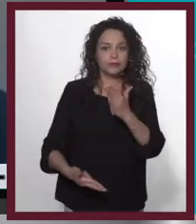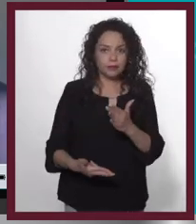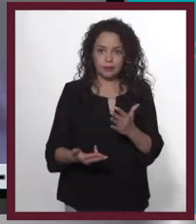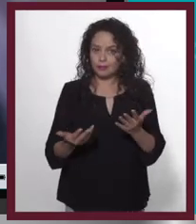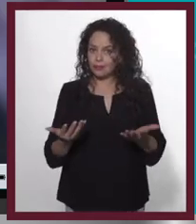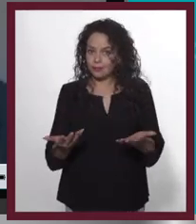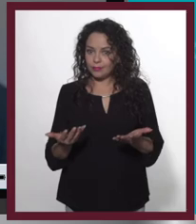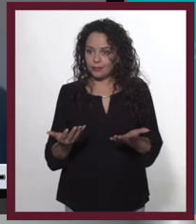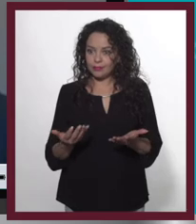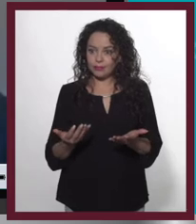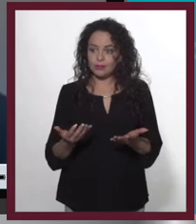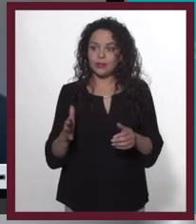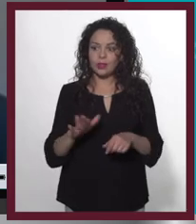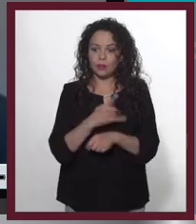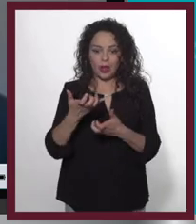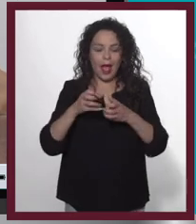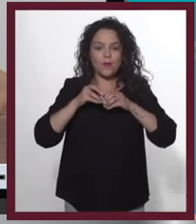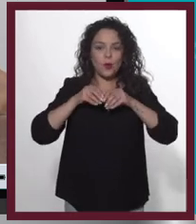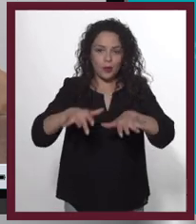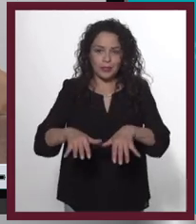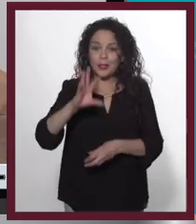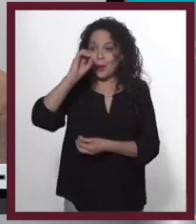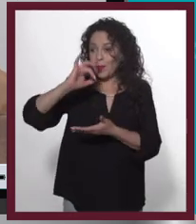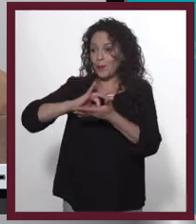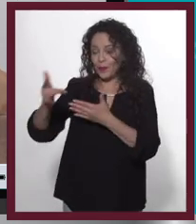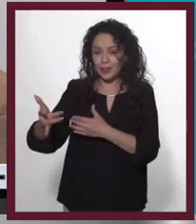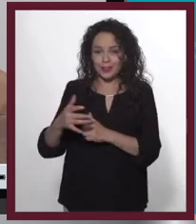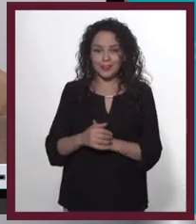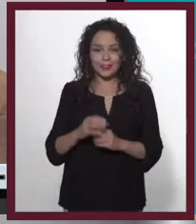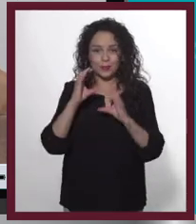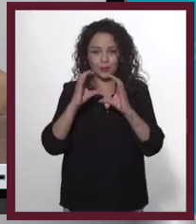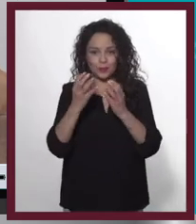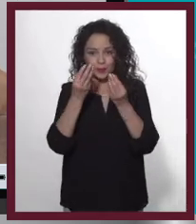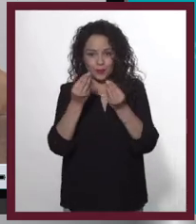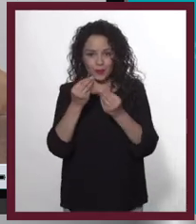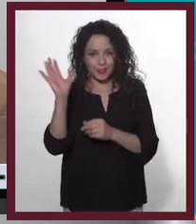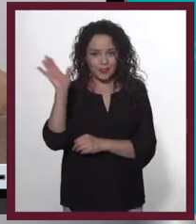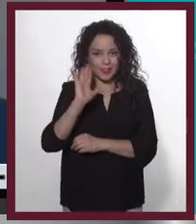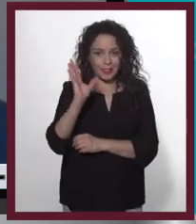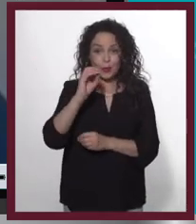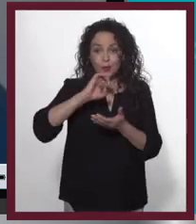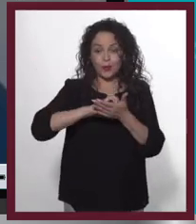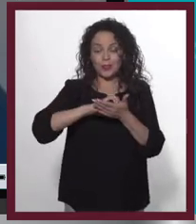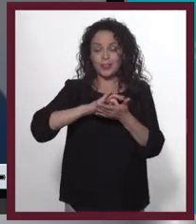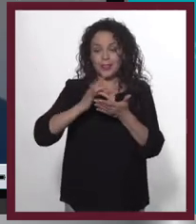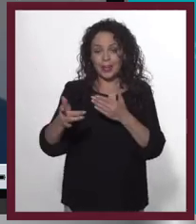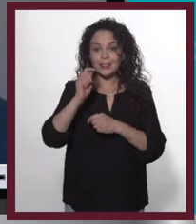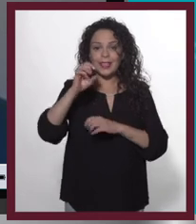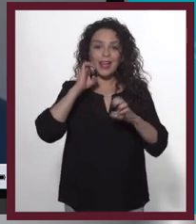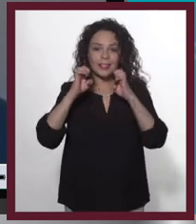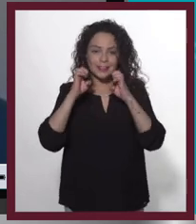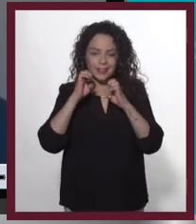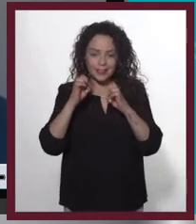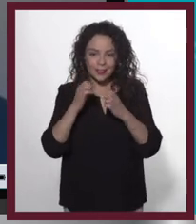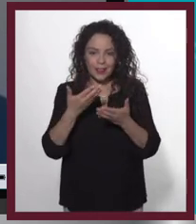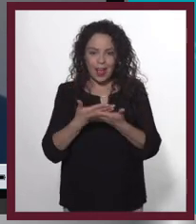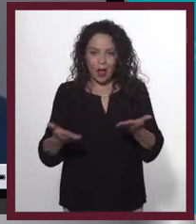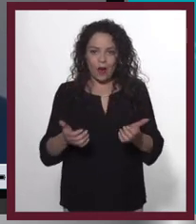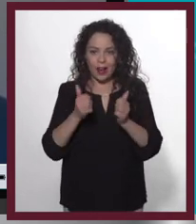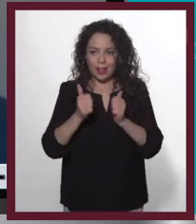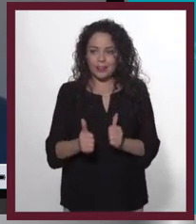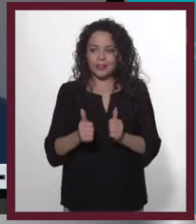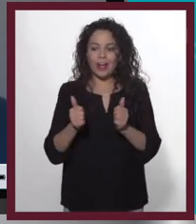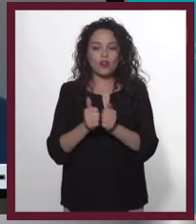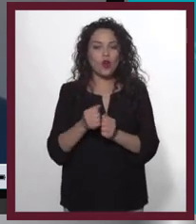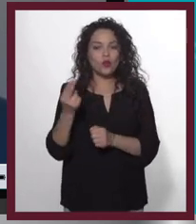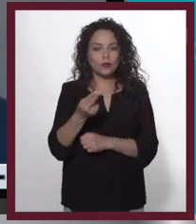a saber cómo me están haciendo publicidad. Muchas gracias, cuídate mucho, bye. Muchas gracias por la entrevista y por poder estar con todos